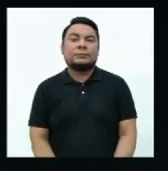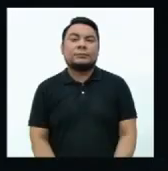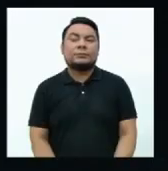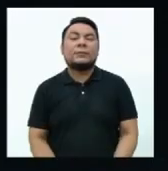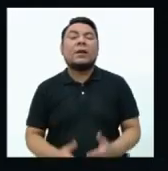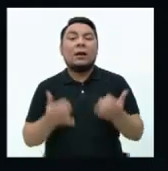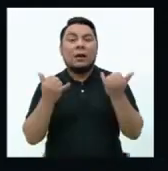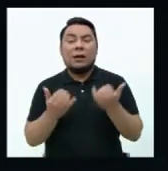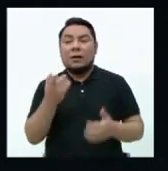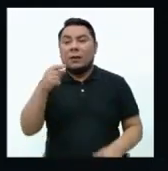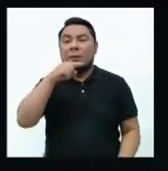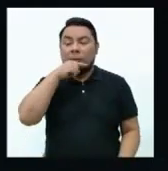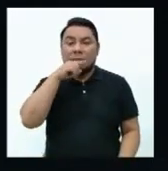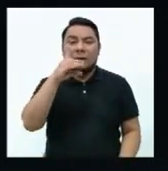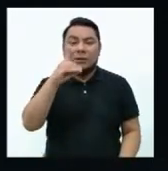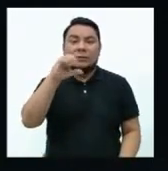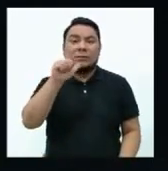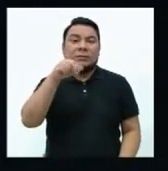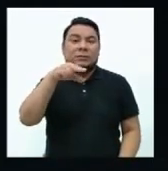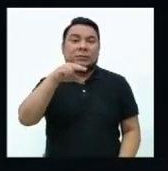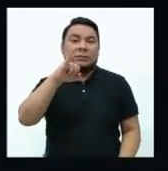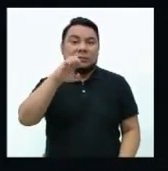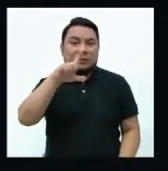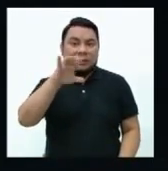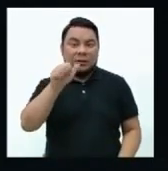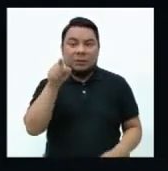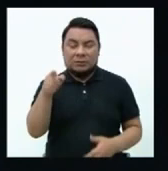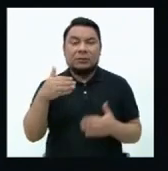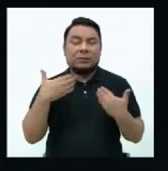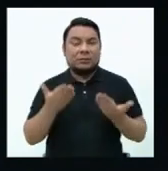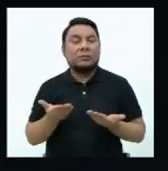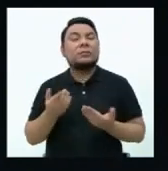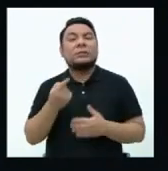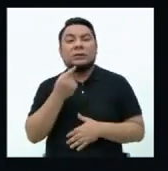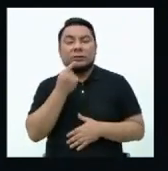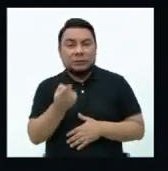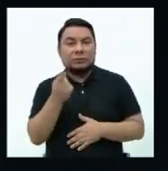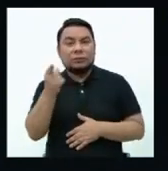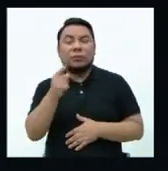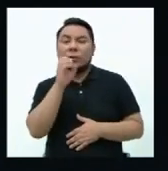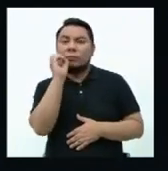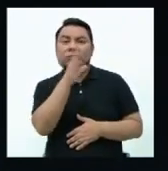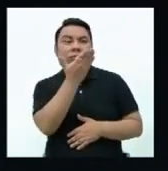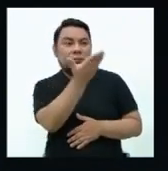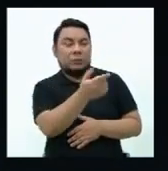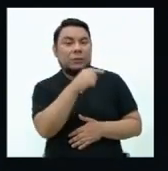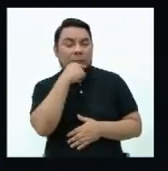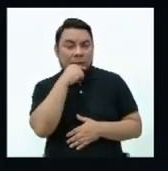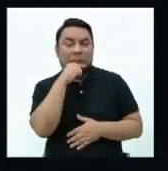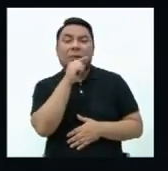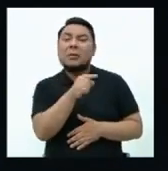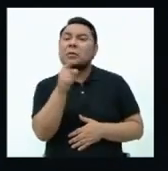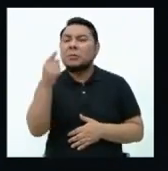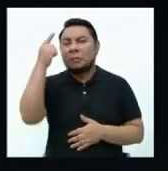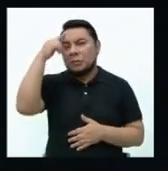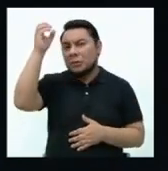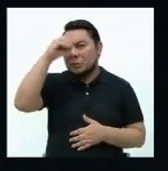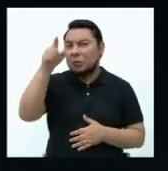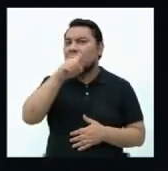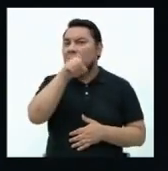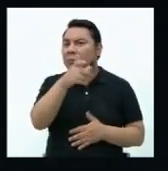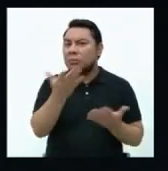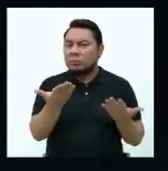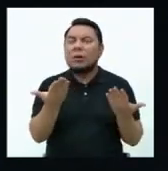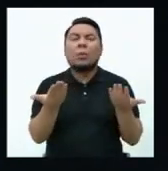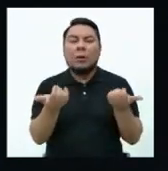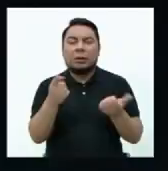Ahora la candidata Daniela Van Dyck va a formular su réplica a la candidata Jessica García. Para ello tiene